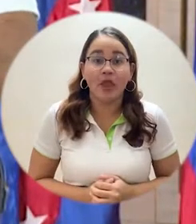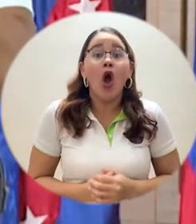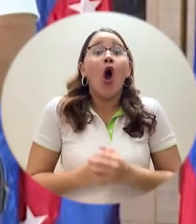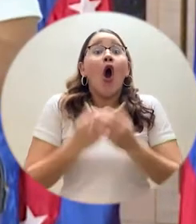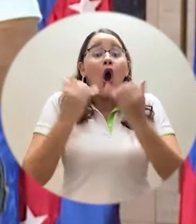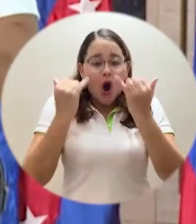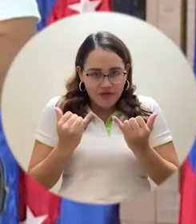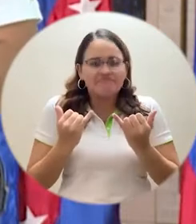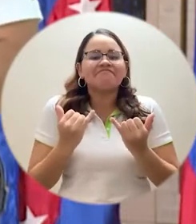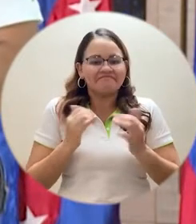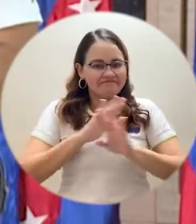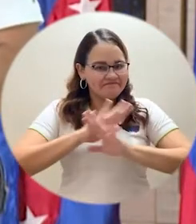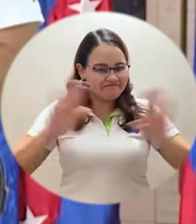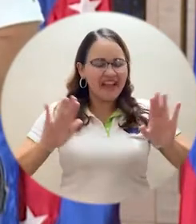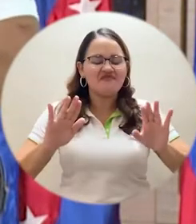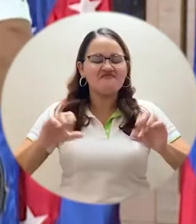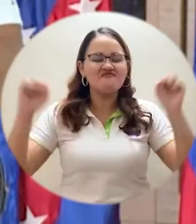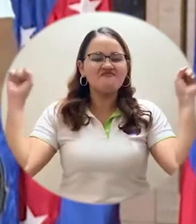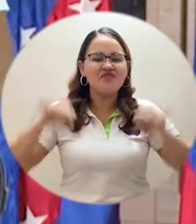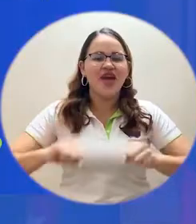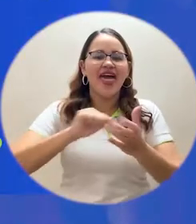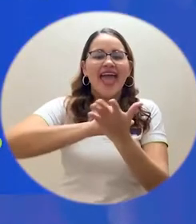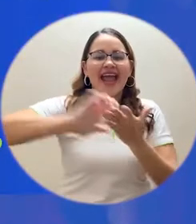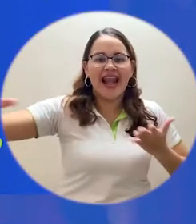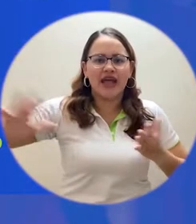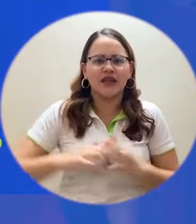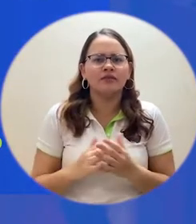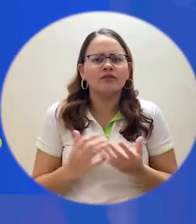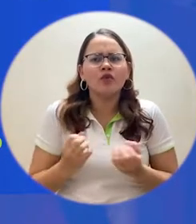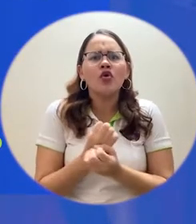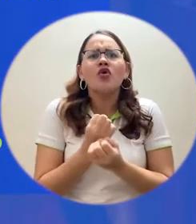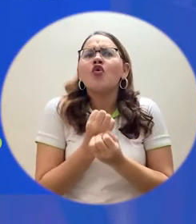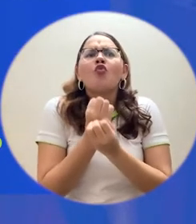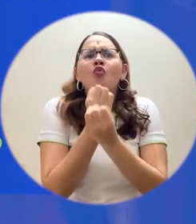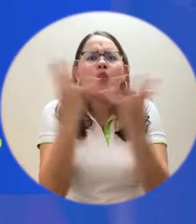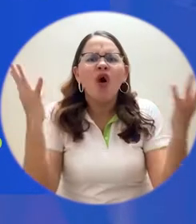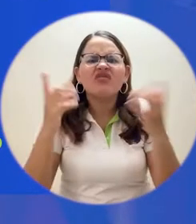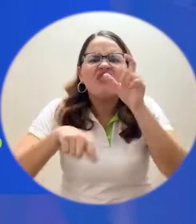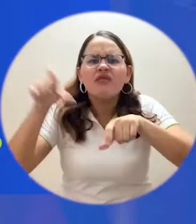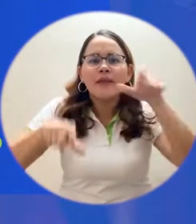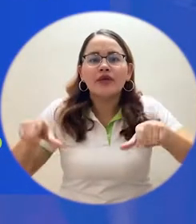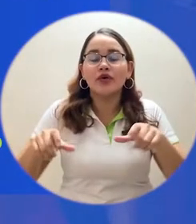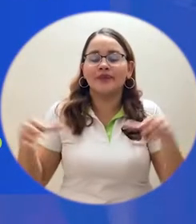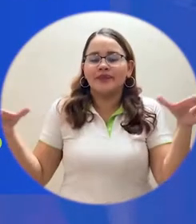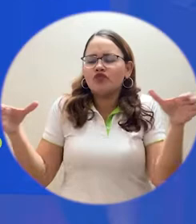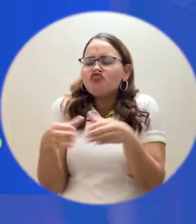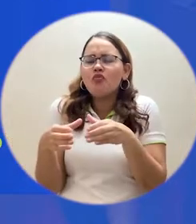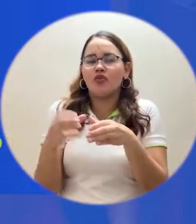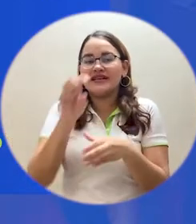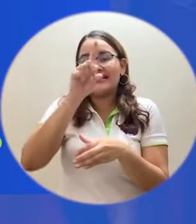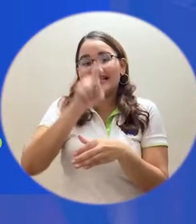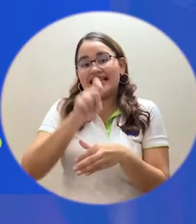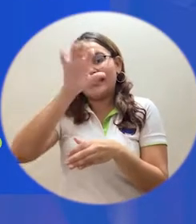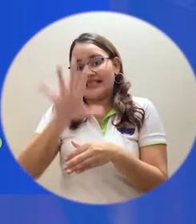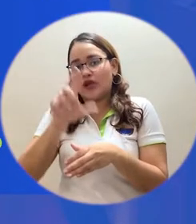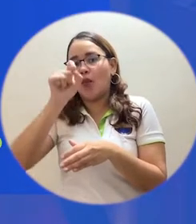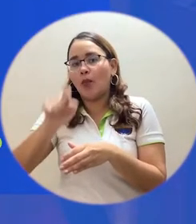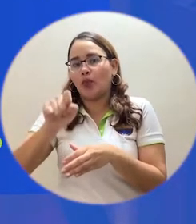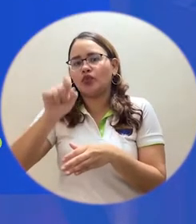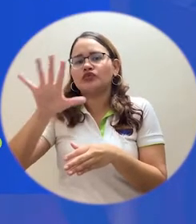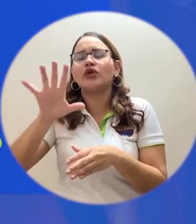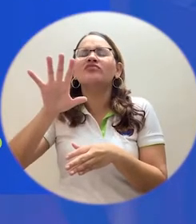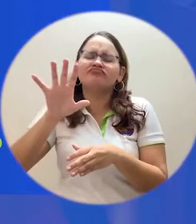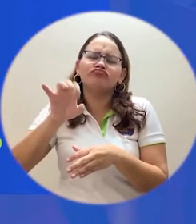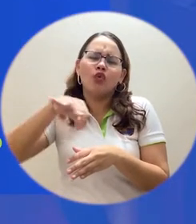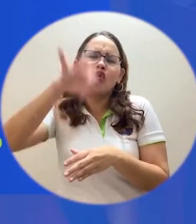Hoy la gratuidad en la Universidad del Magdalena es una realidad para el 64.5 de sus estudiantes.